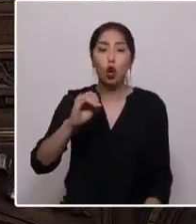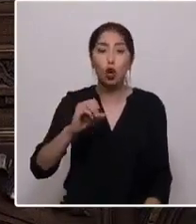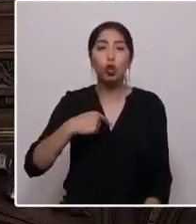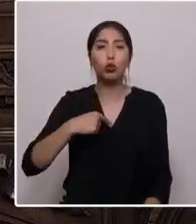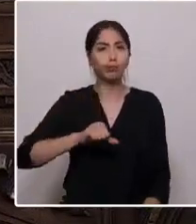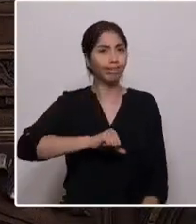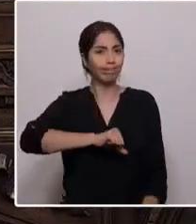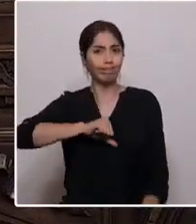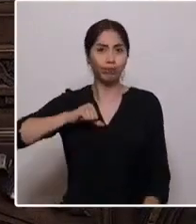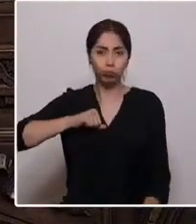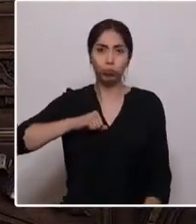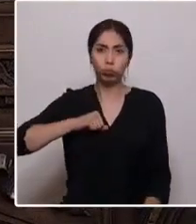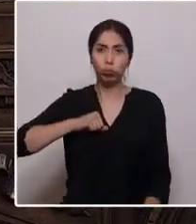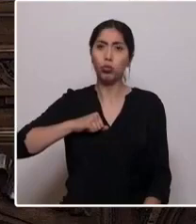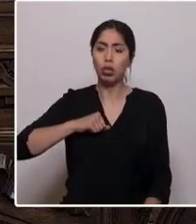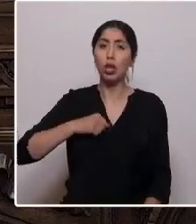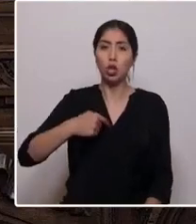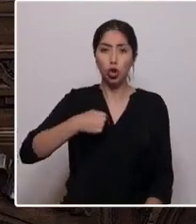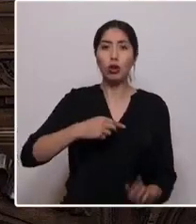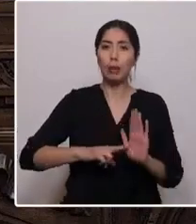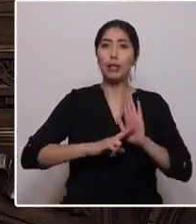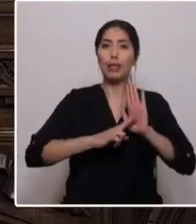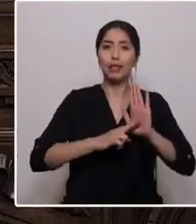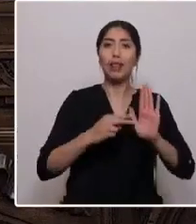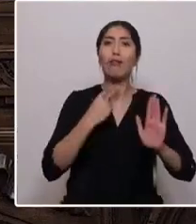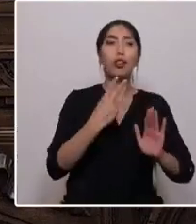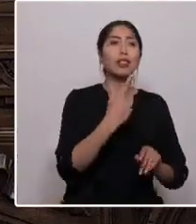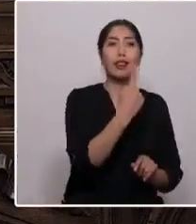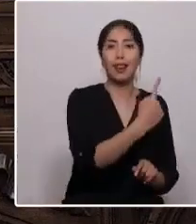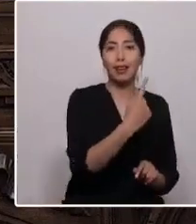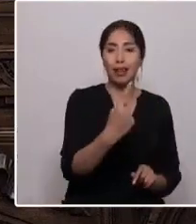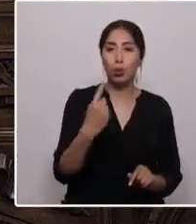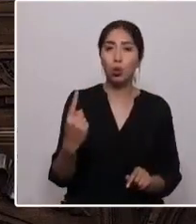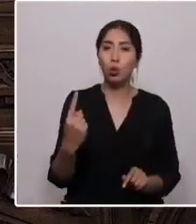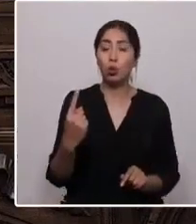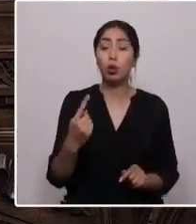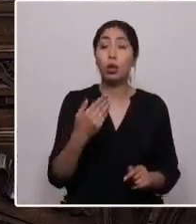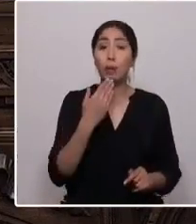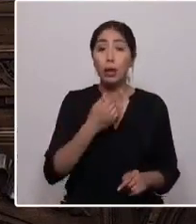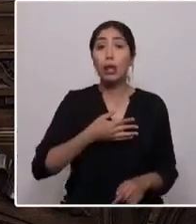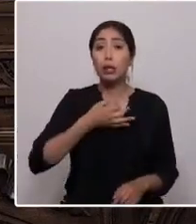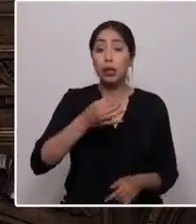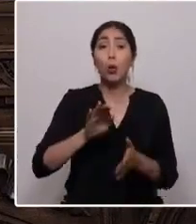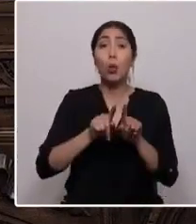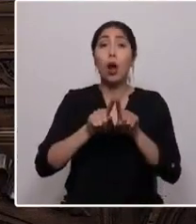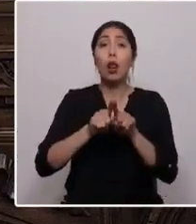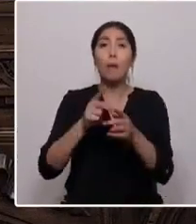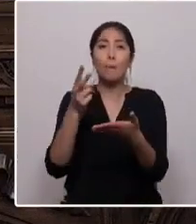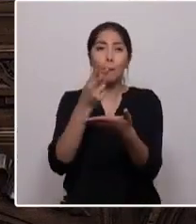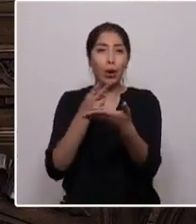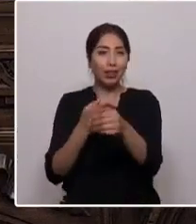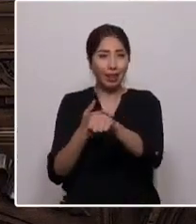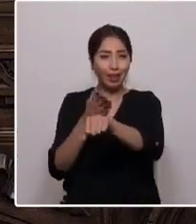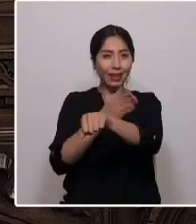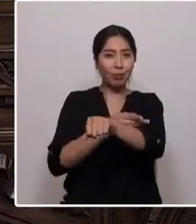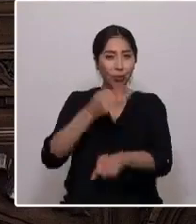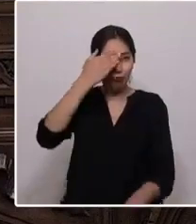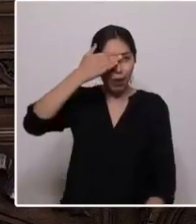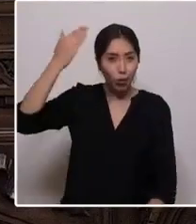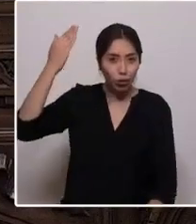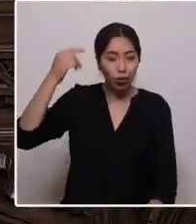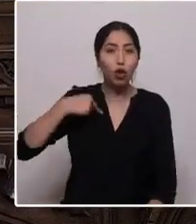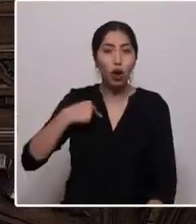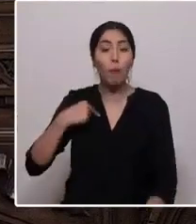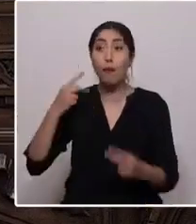de haber sido su voz en este espacio, y así poder decir, como alguna vez lo hizo un poeta paralino muy conocido, regresé de mis